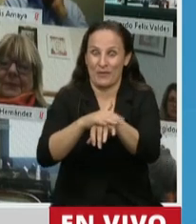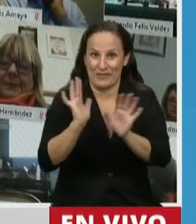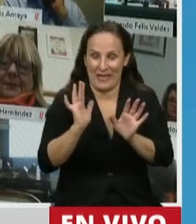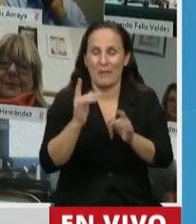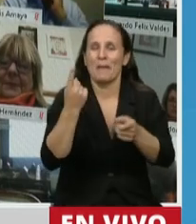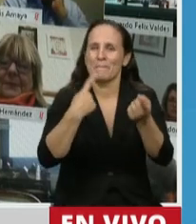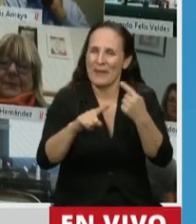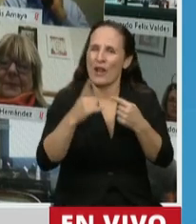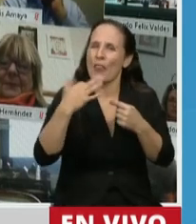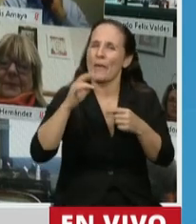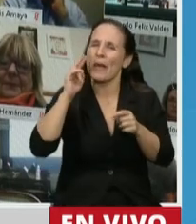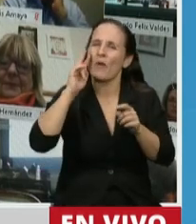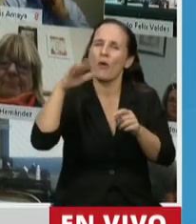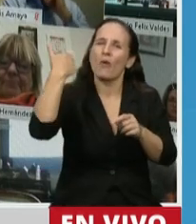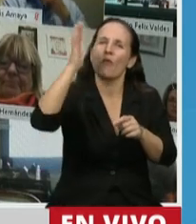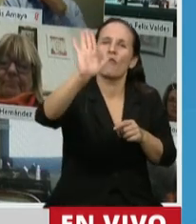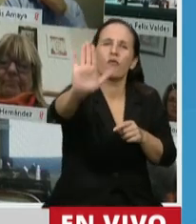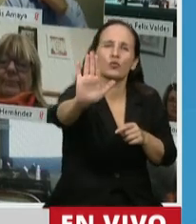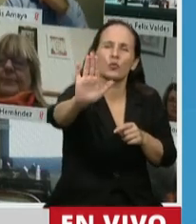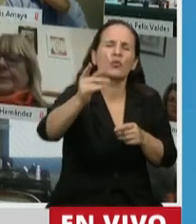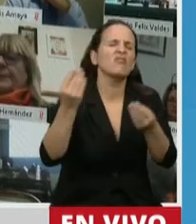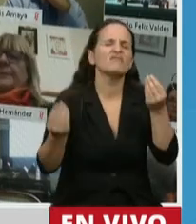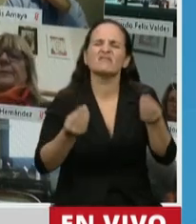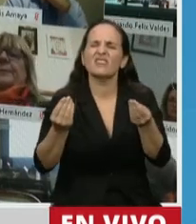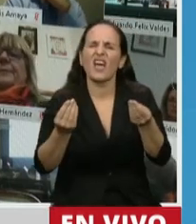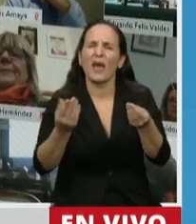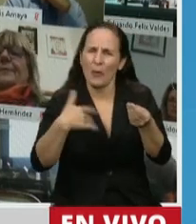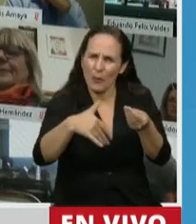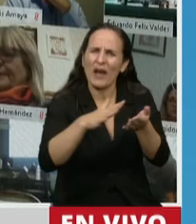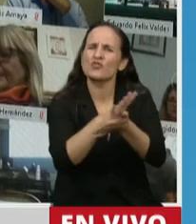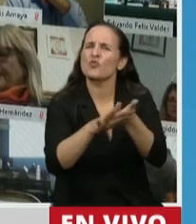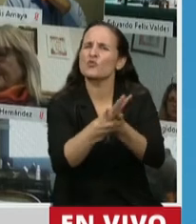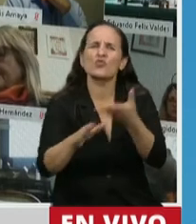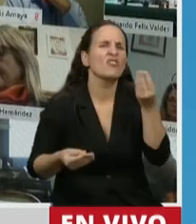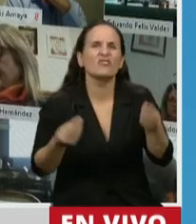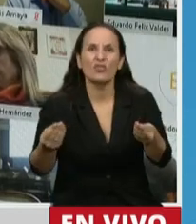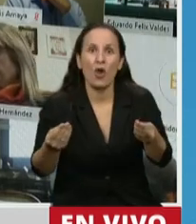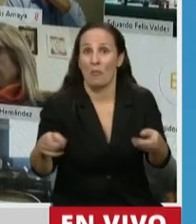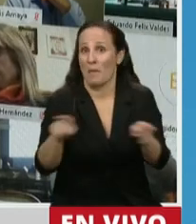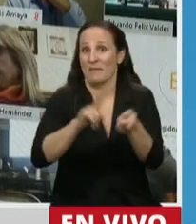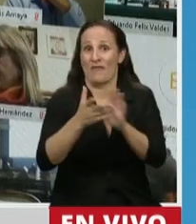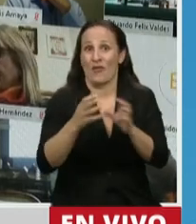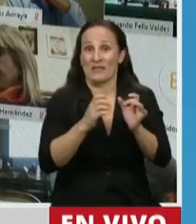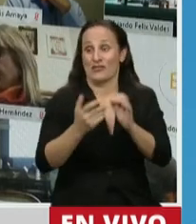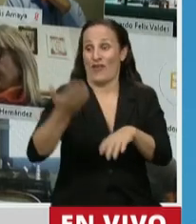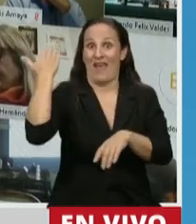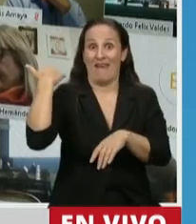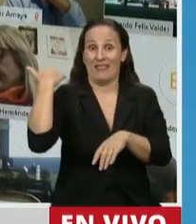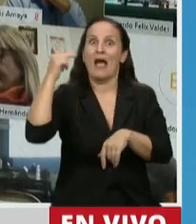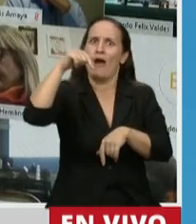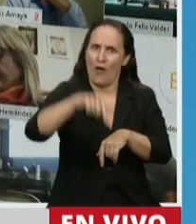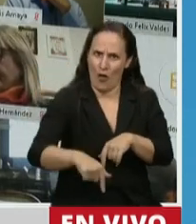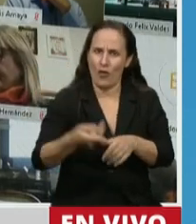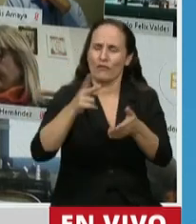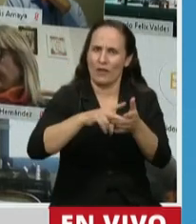mirar hacia el futuro y a entender que la solución va a venir en tanto y en cuanto como lo hicimos en la sesión anterior y como lo vamos a hacer en